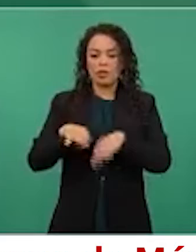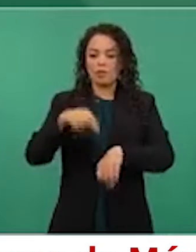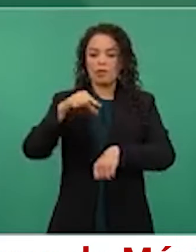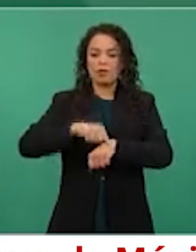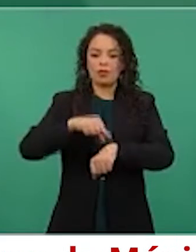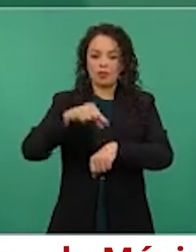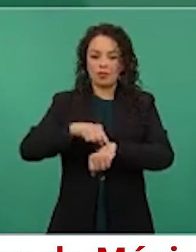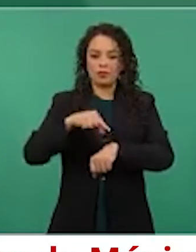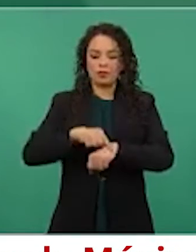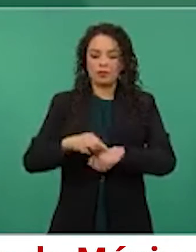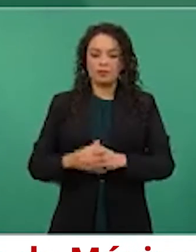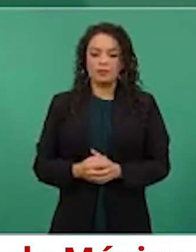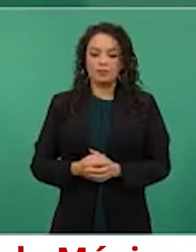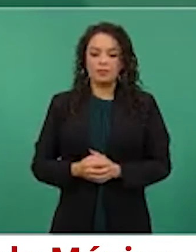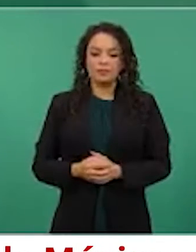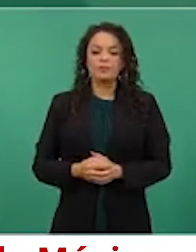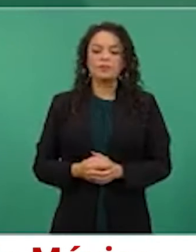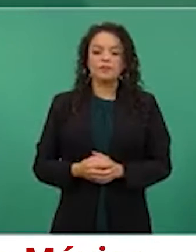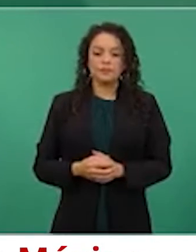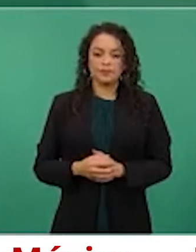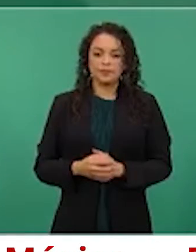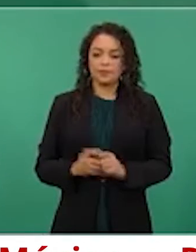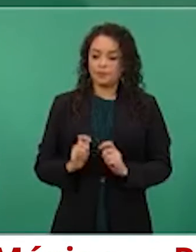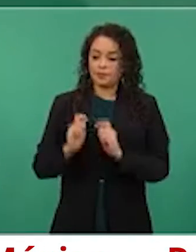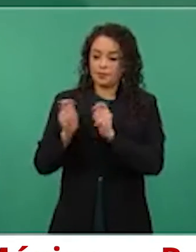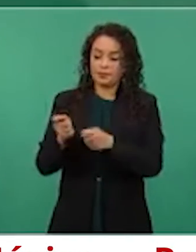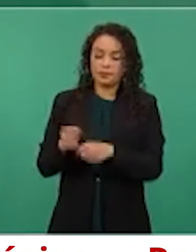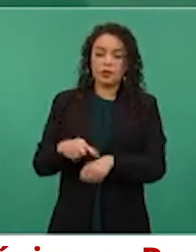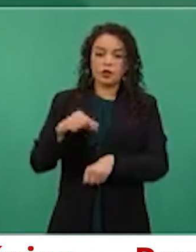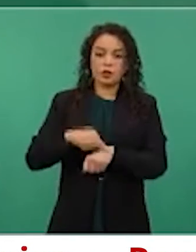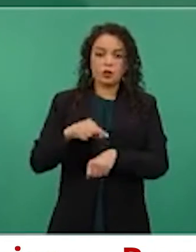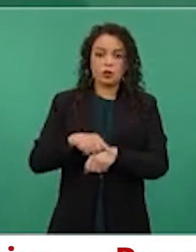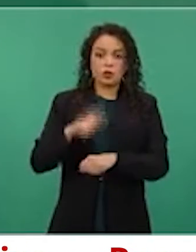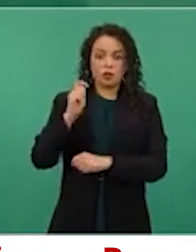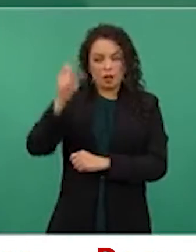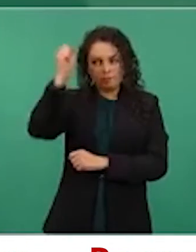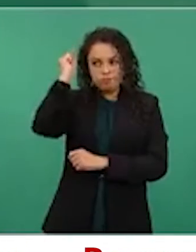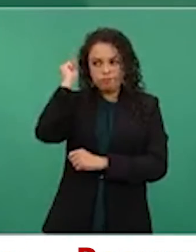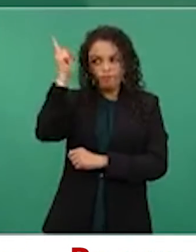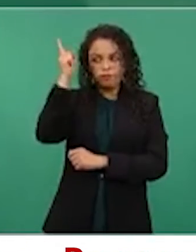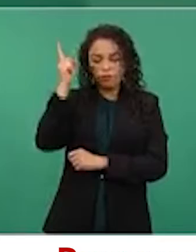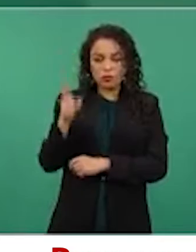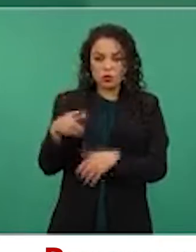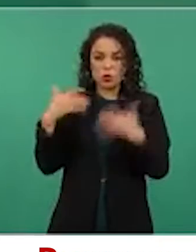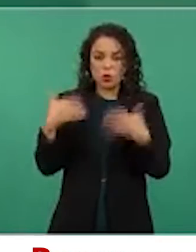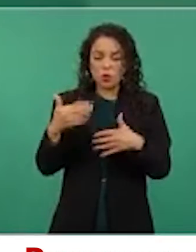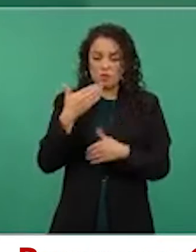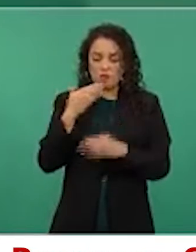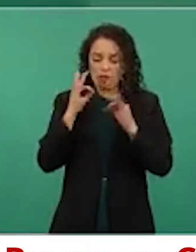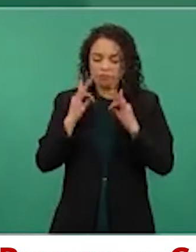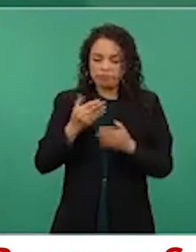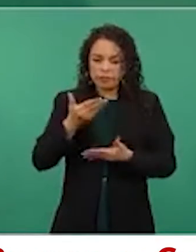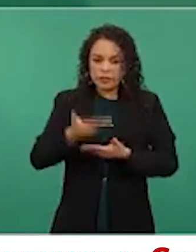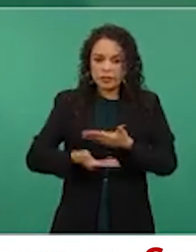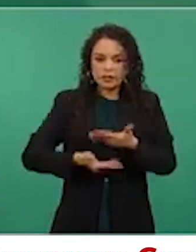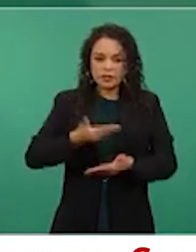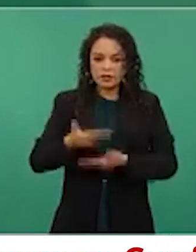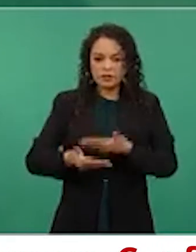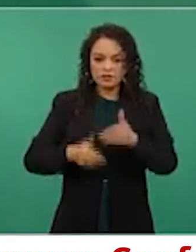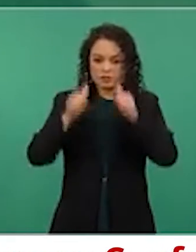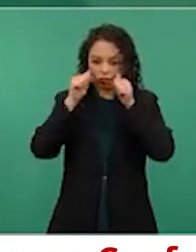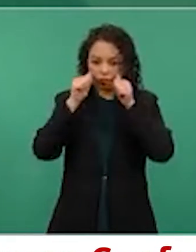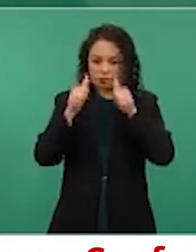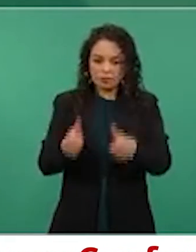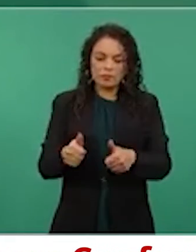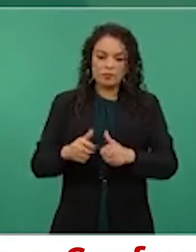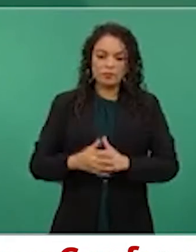Dicha presea se otorga al médico que se haya distinguido por su reconocida vocación de servicio y entrega en favor de la